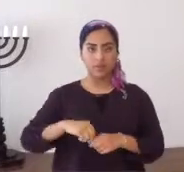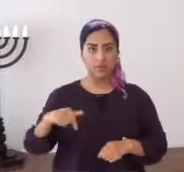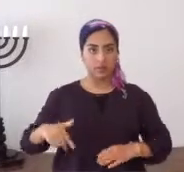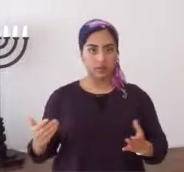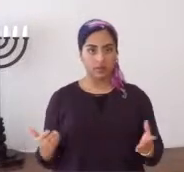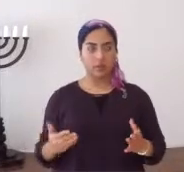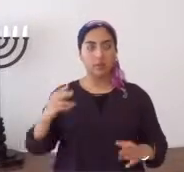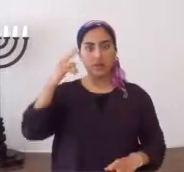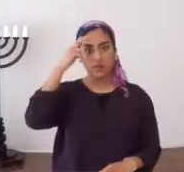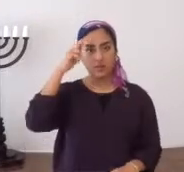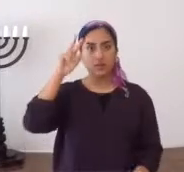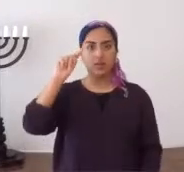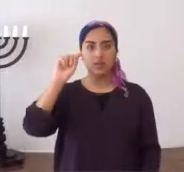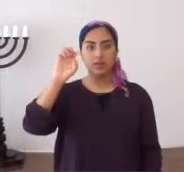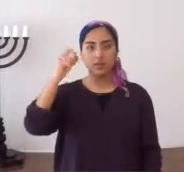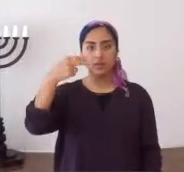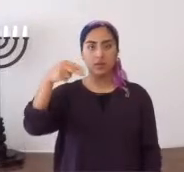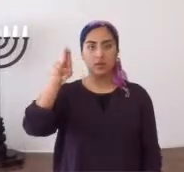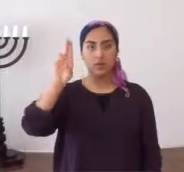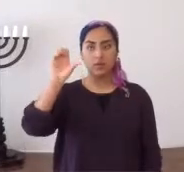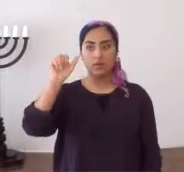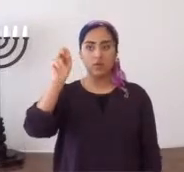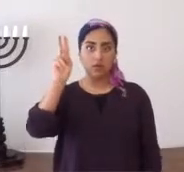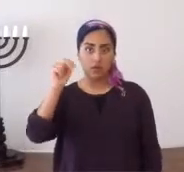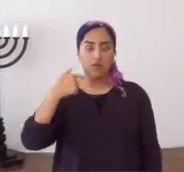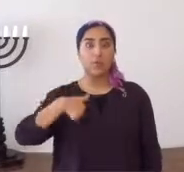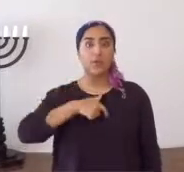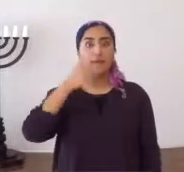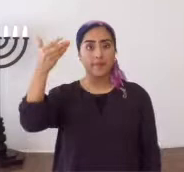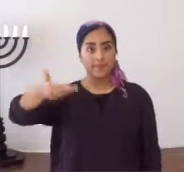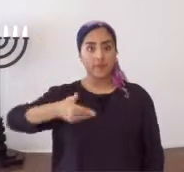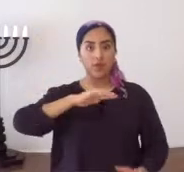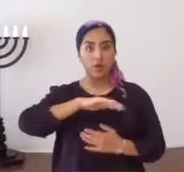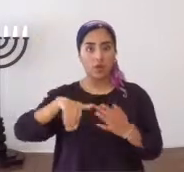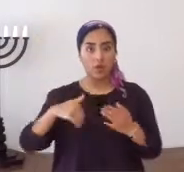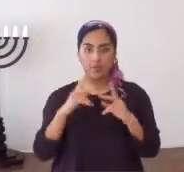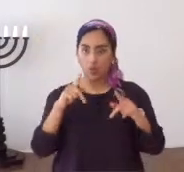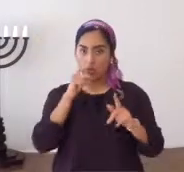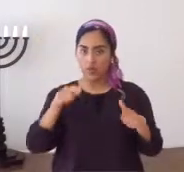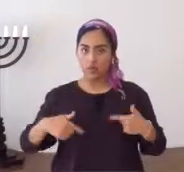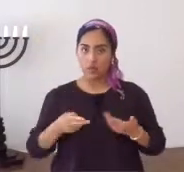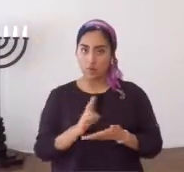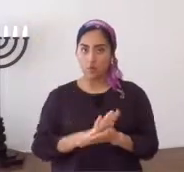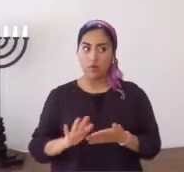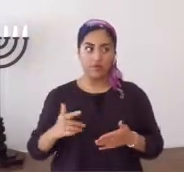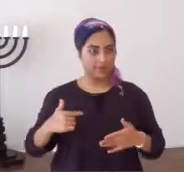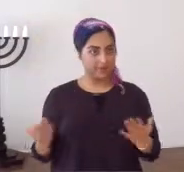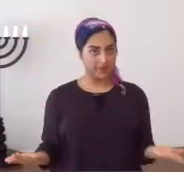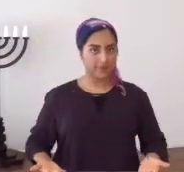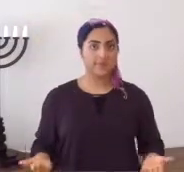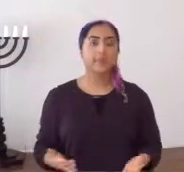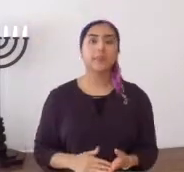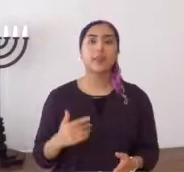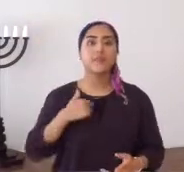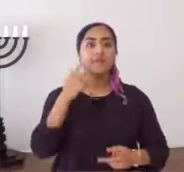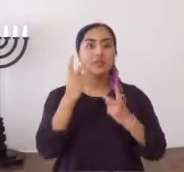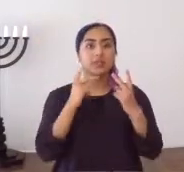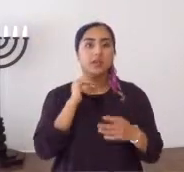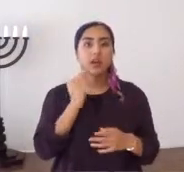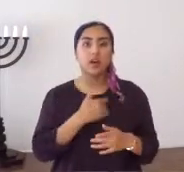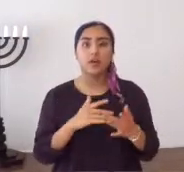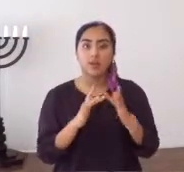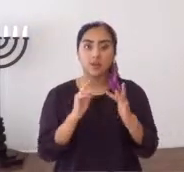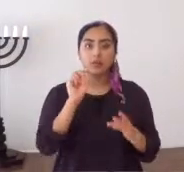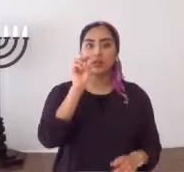Shalom Gozo y Paz, en Tehuacán, Puebla, México. Le invitamos de parte de todos los kadoshim, de todos los santos acá, a